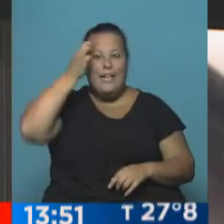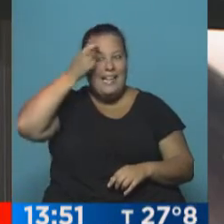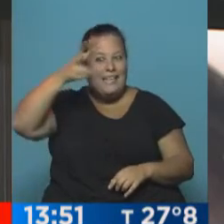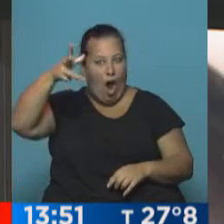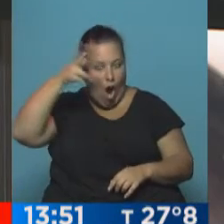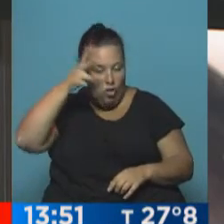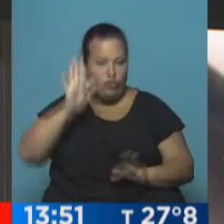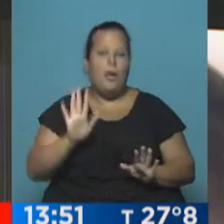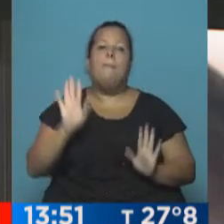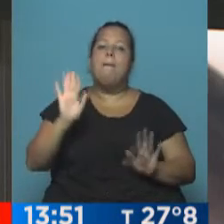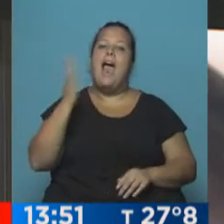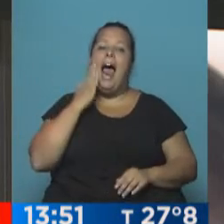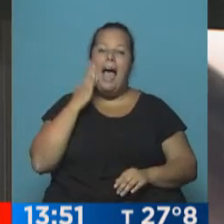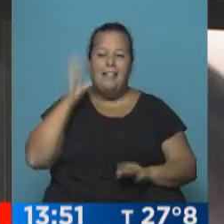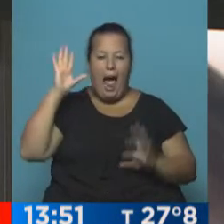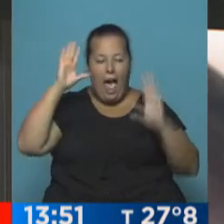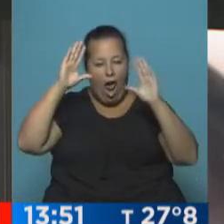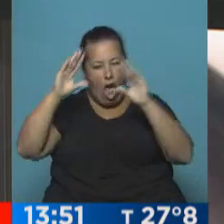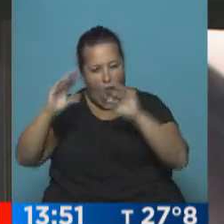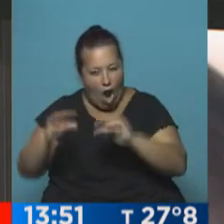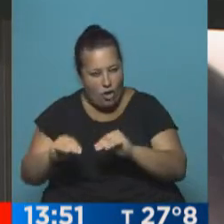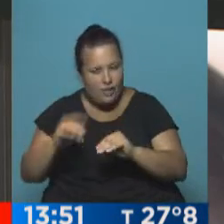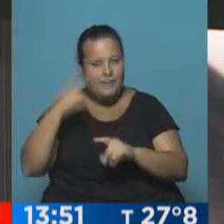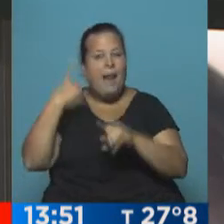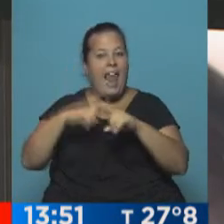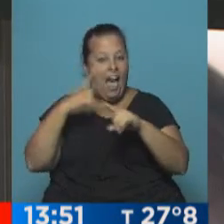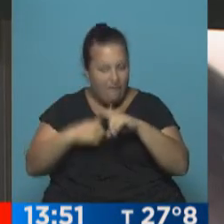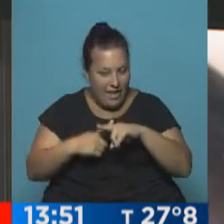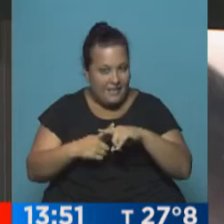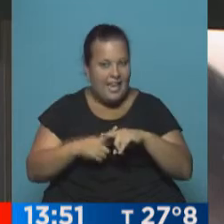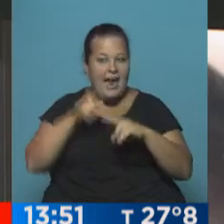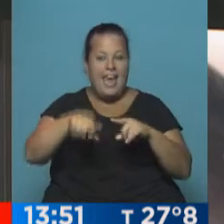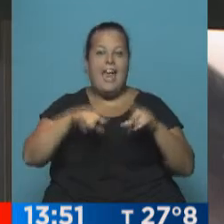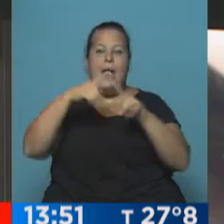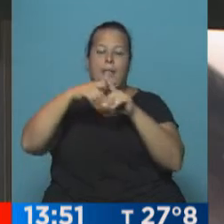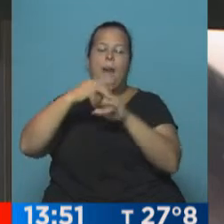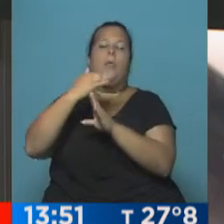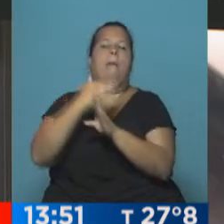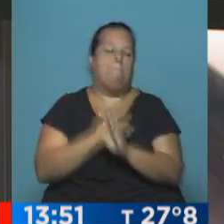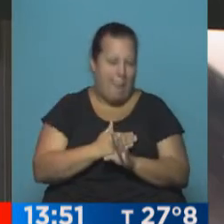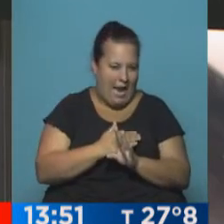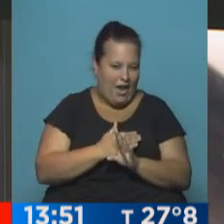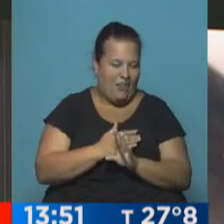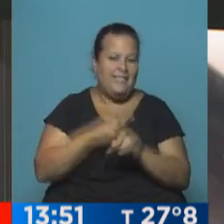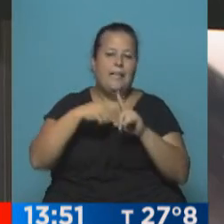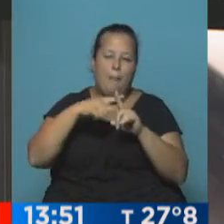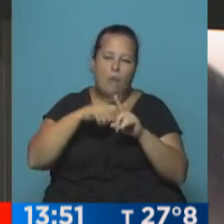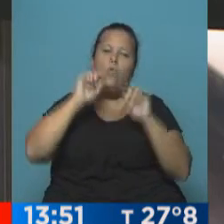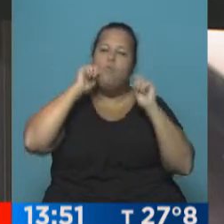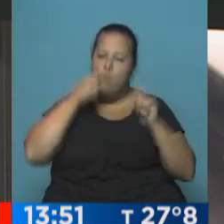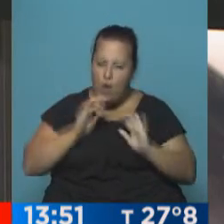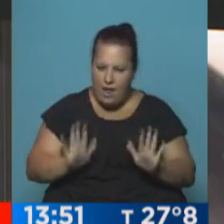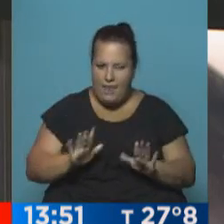38, pero al atardecer, a la nochecita para los festivales, estas marcas descienden y tienen temperaturas muy